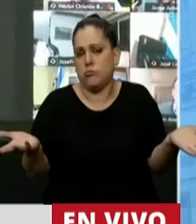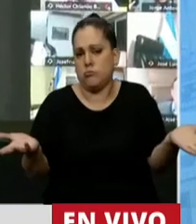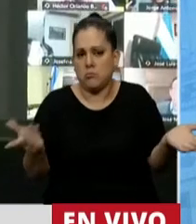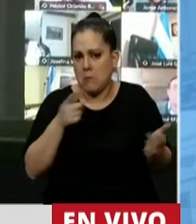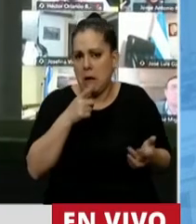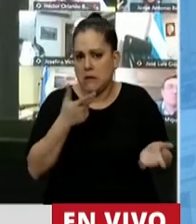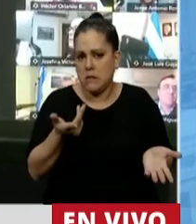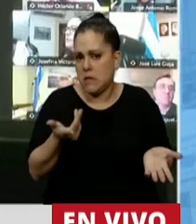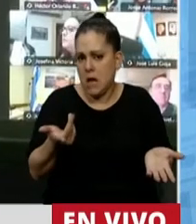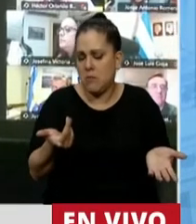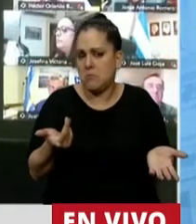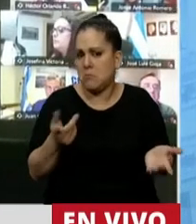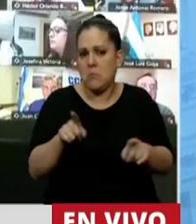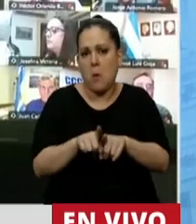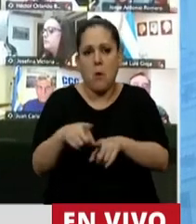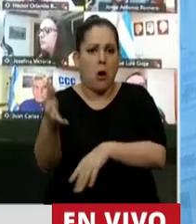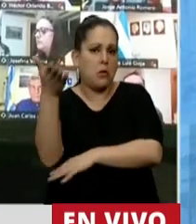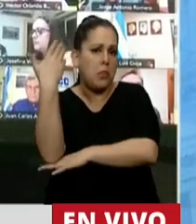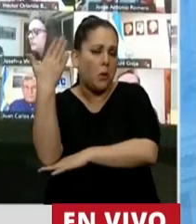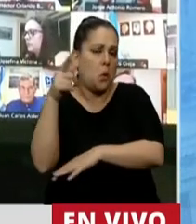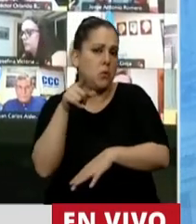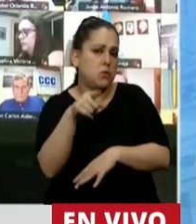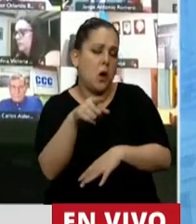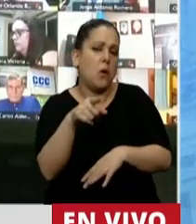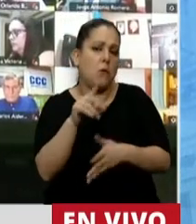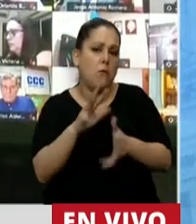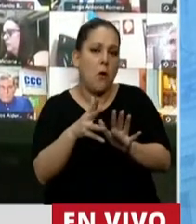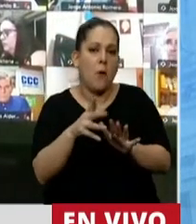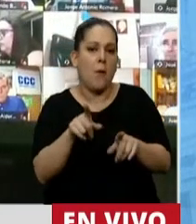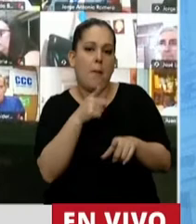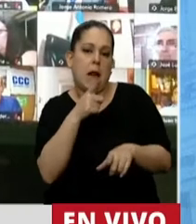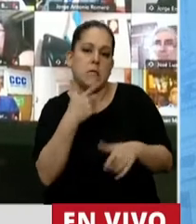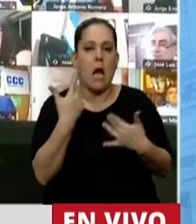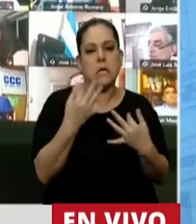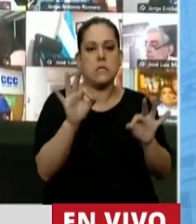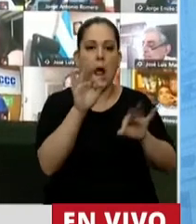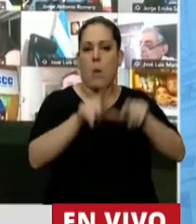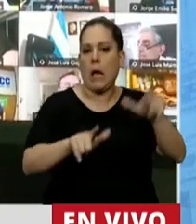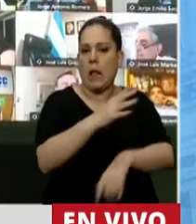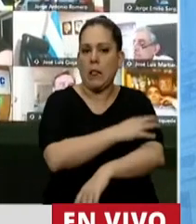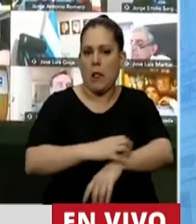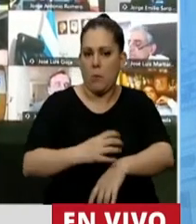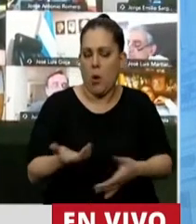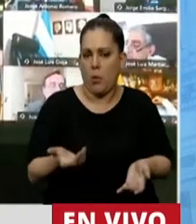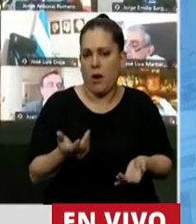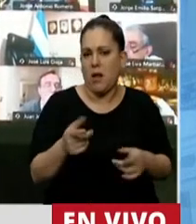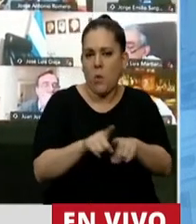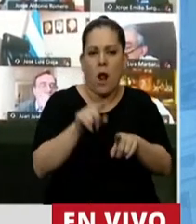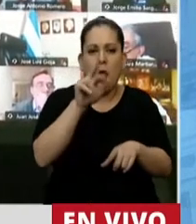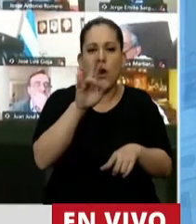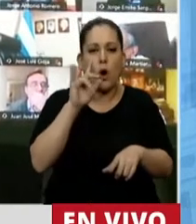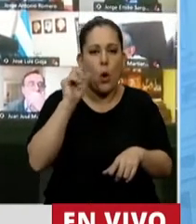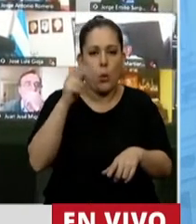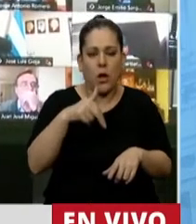con un discurso épico como si fuese en Robin Hood, la verdad que acá va a